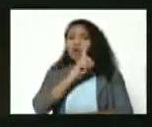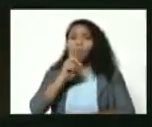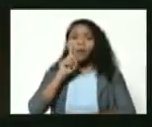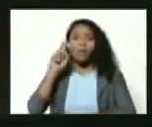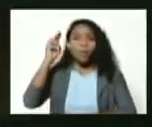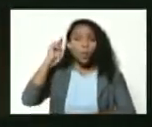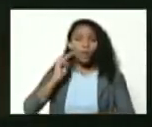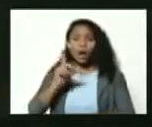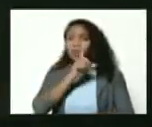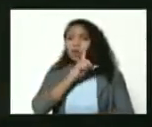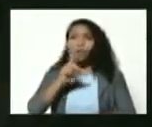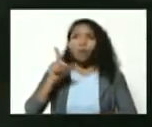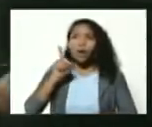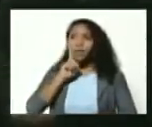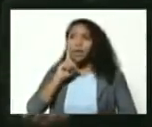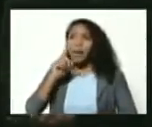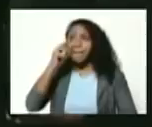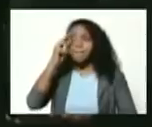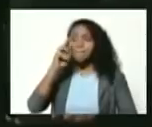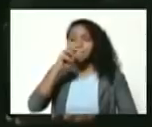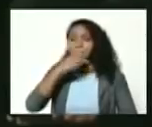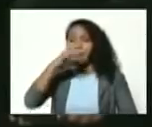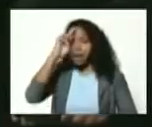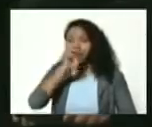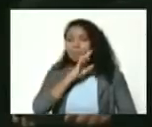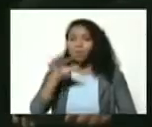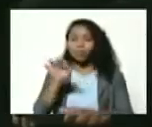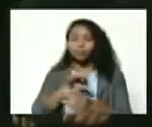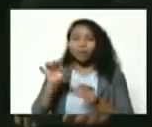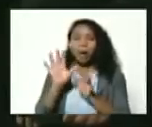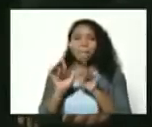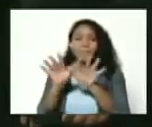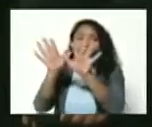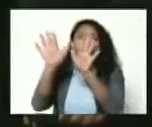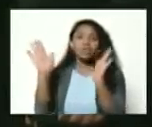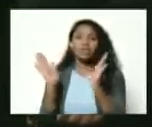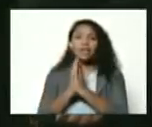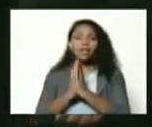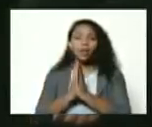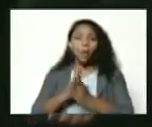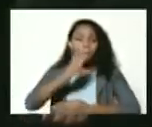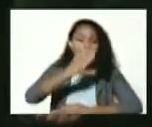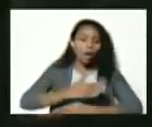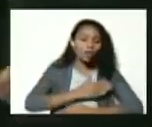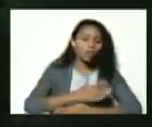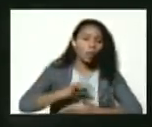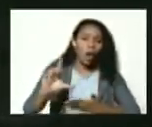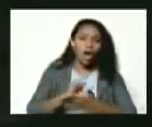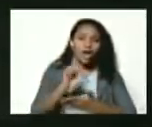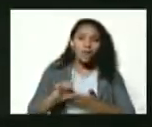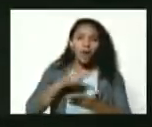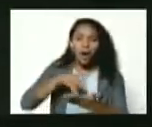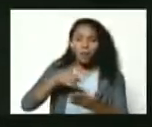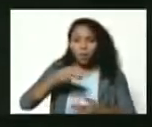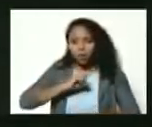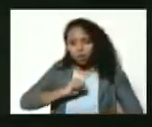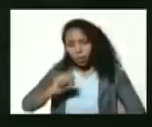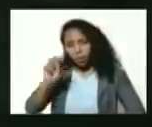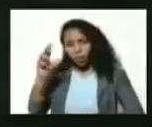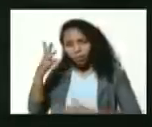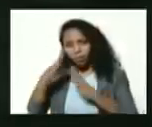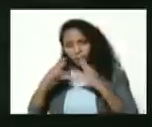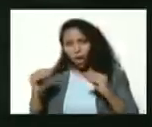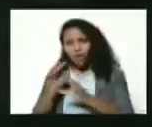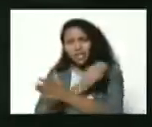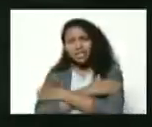Bolívar en el nombre del padre del espíritu santo bautizamos el libro Carabobo somos todos felicidades